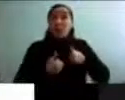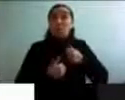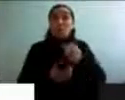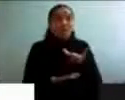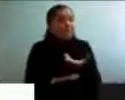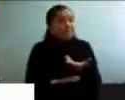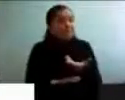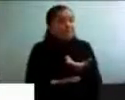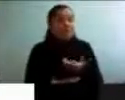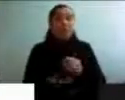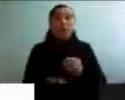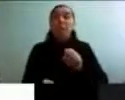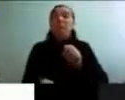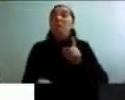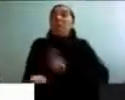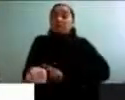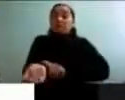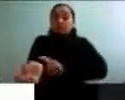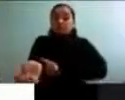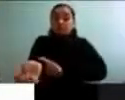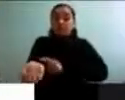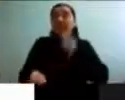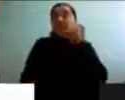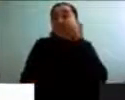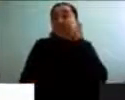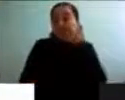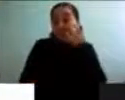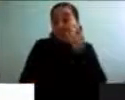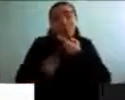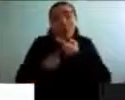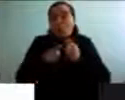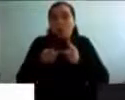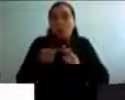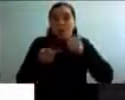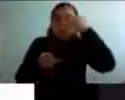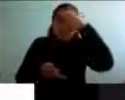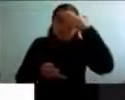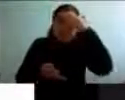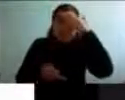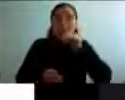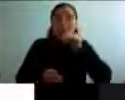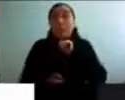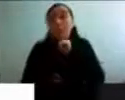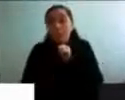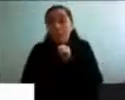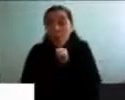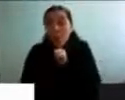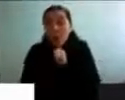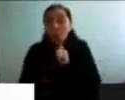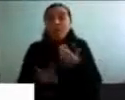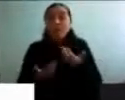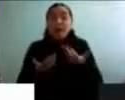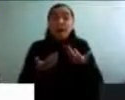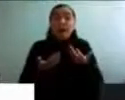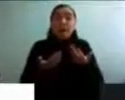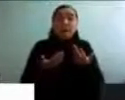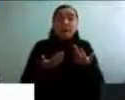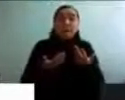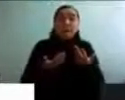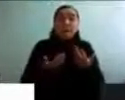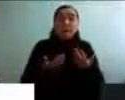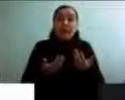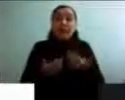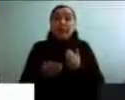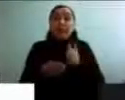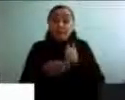diabetes o alguna otra enfermedad. Y además, si esta persona pobre, ya de luego, transita hacia la